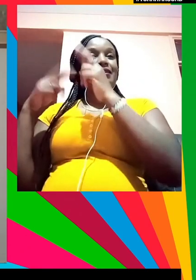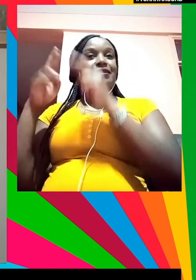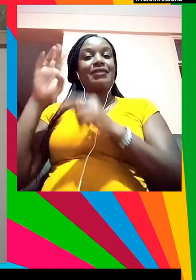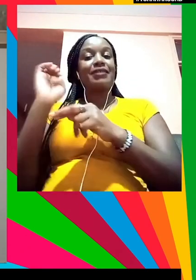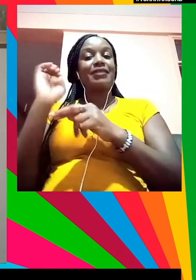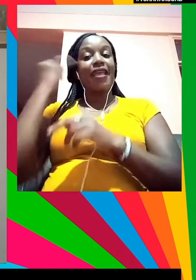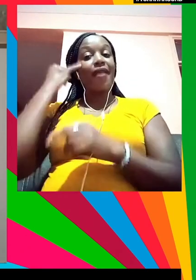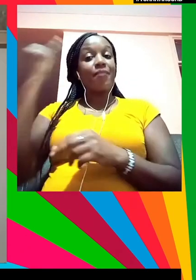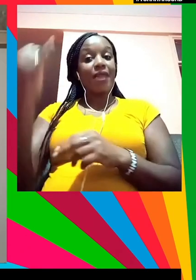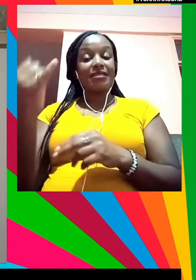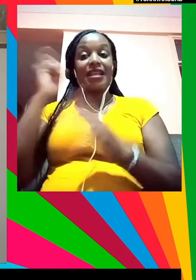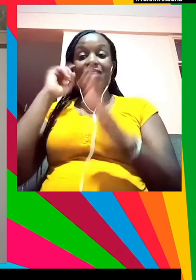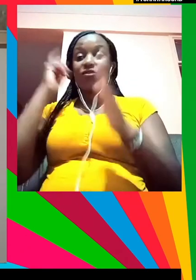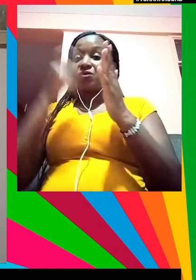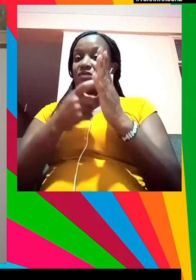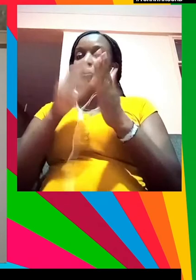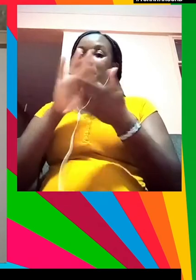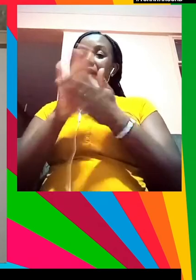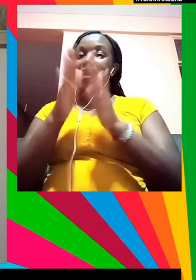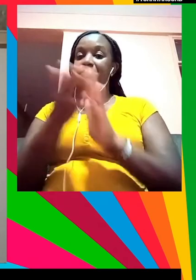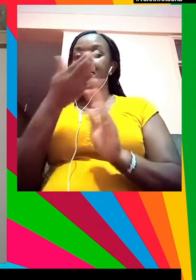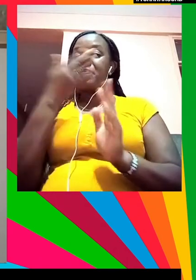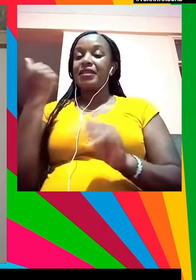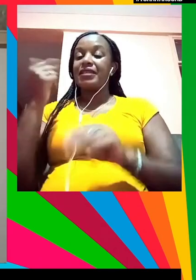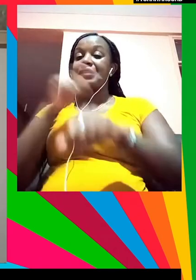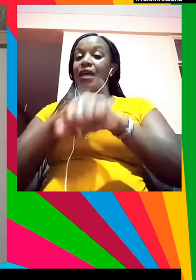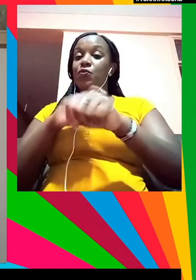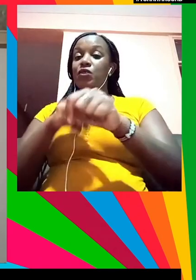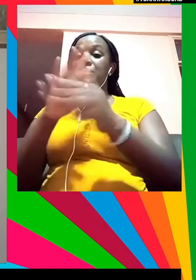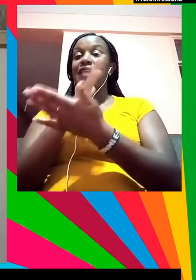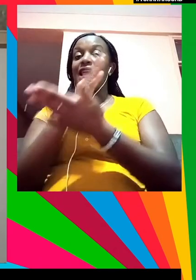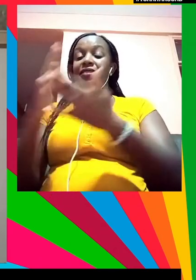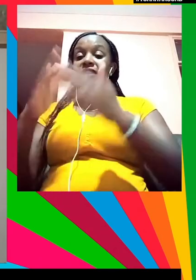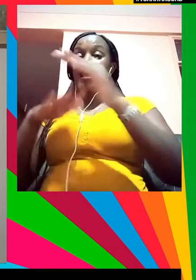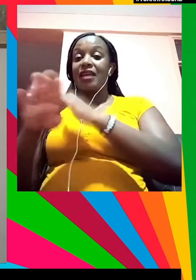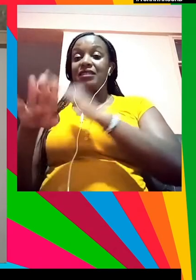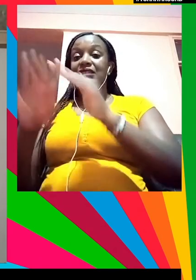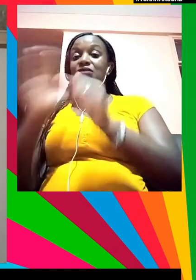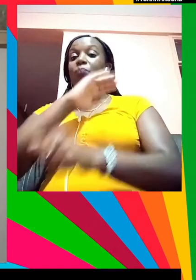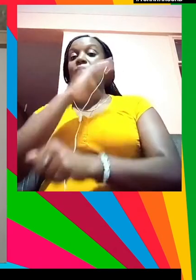mejor si compartimos el acceso al poder de una forma más equitativa.